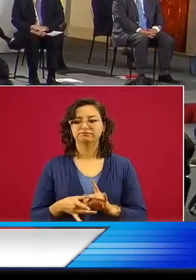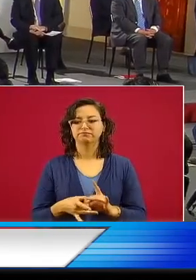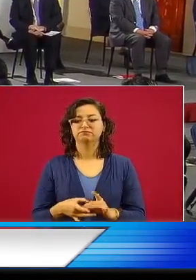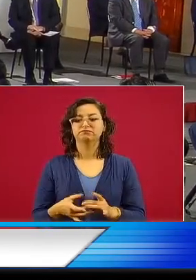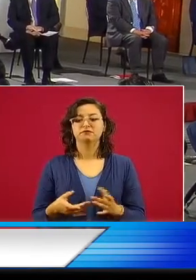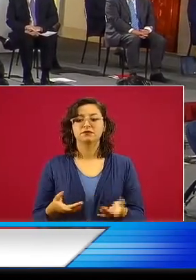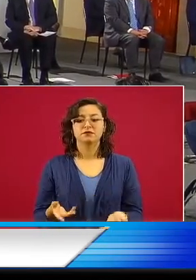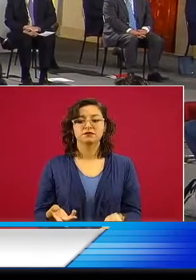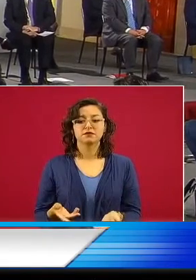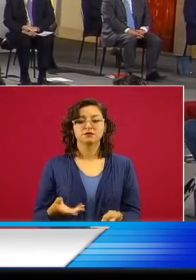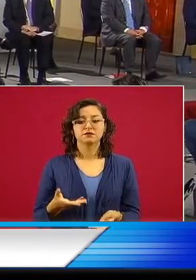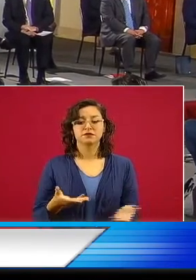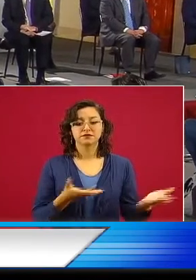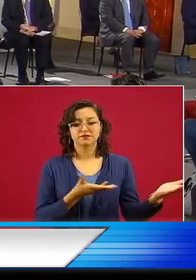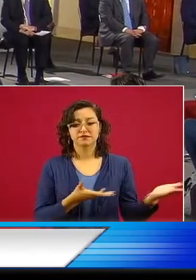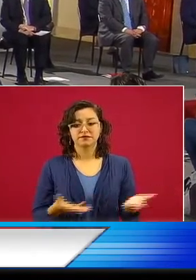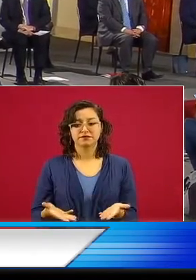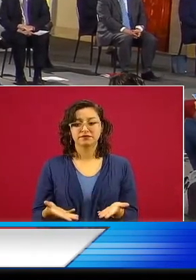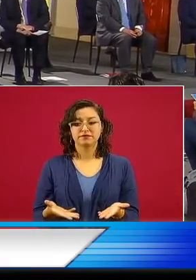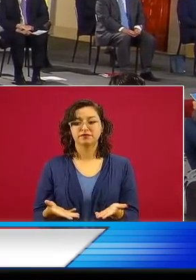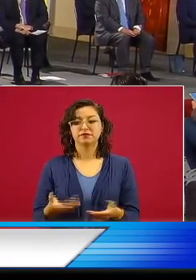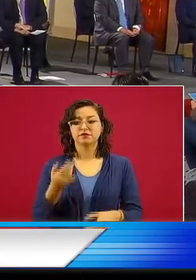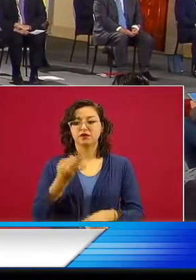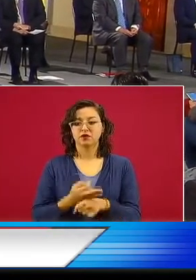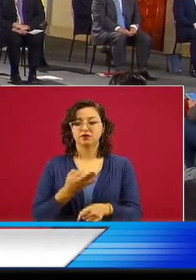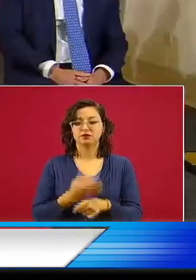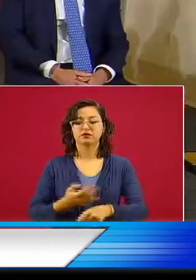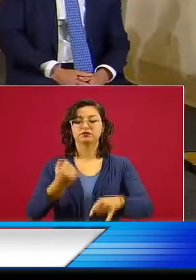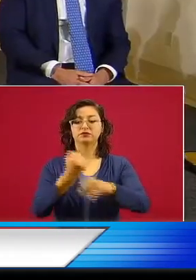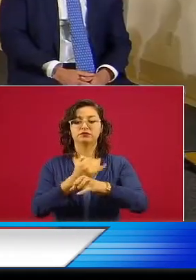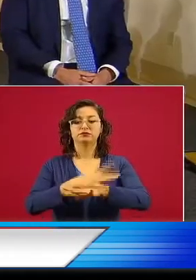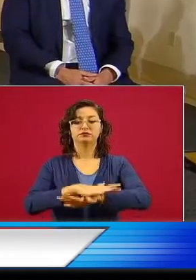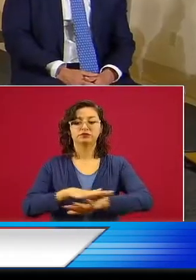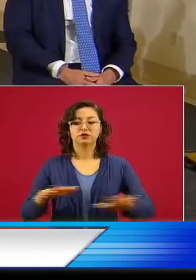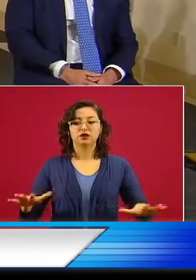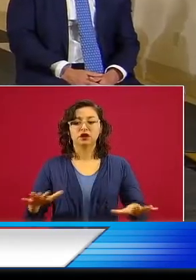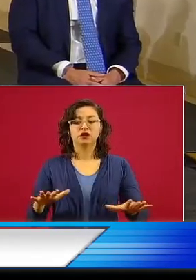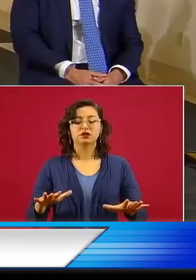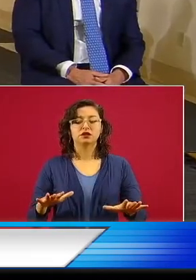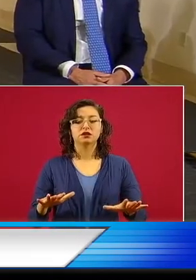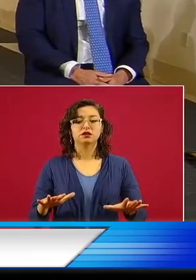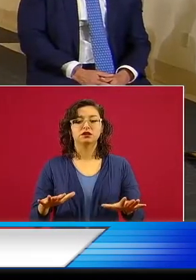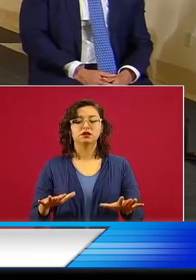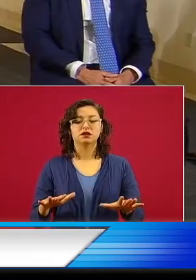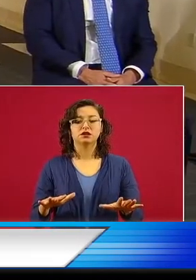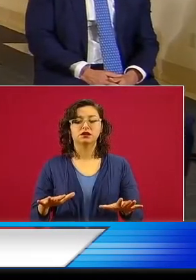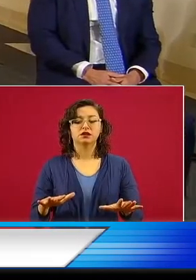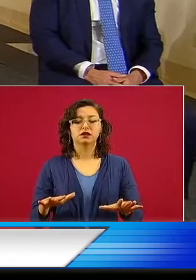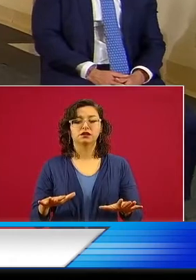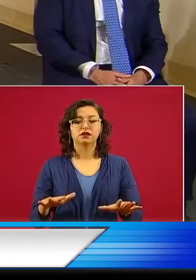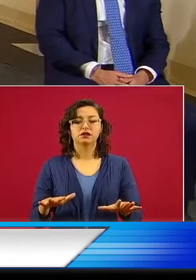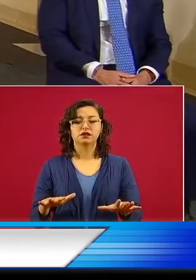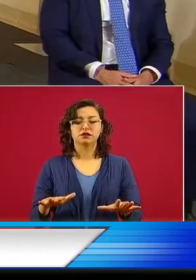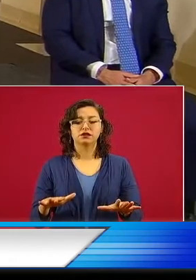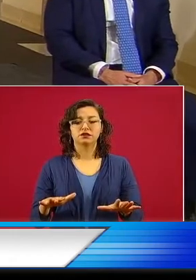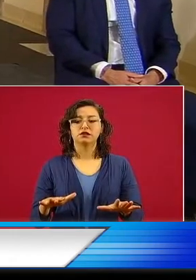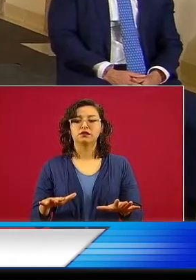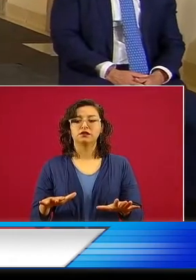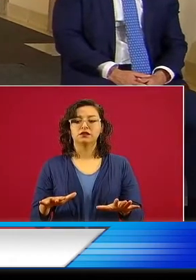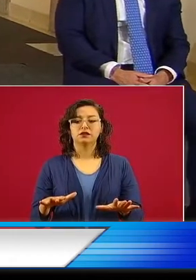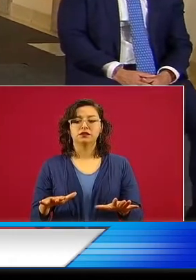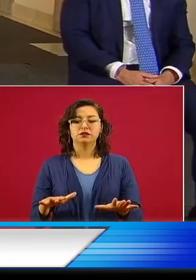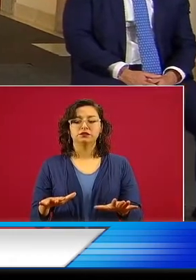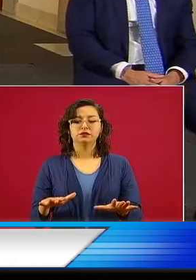corrupción. La diferencia sustancial es que en México ahora se protege a la gente. Menciona que aún no se han sentido los efectos más crudos de la